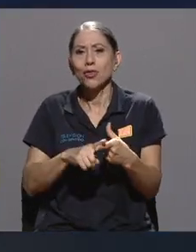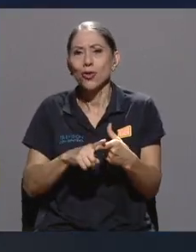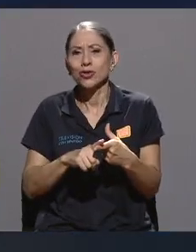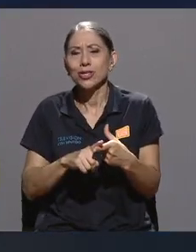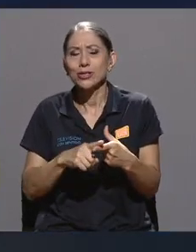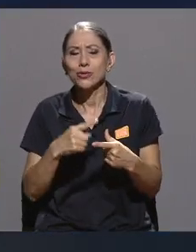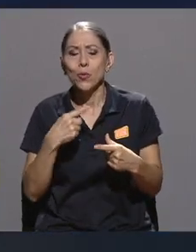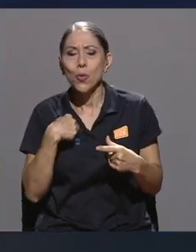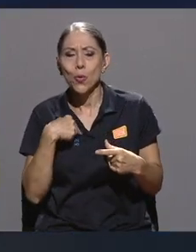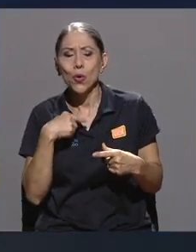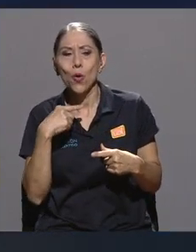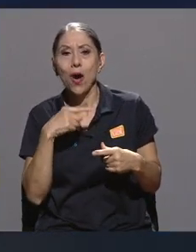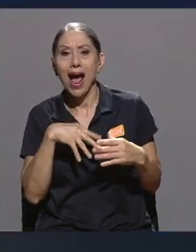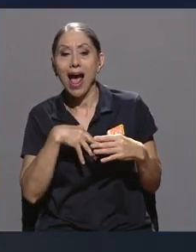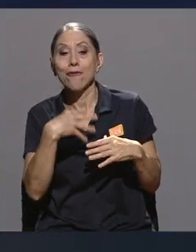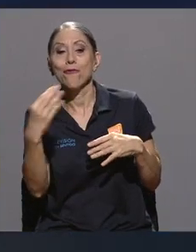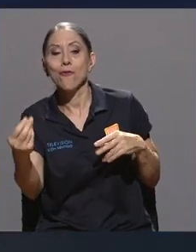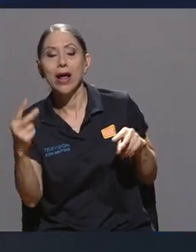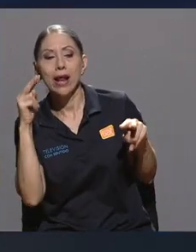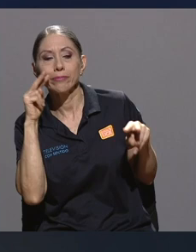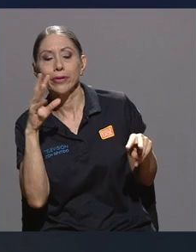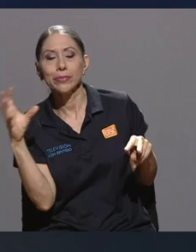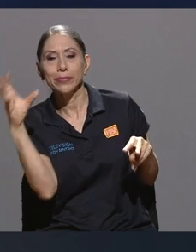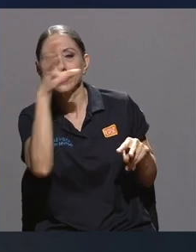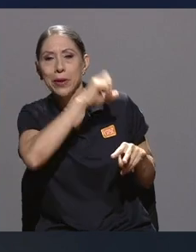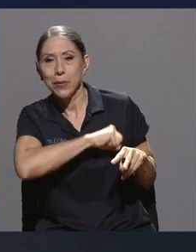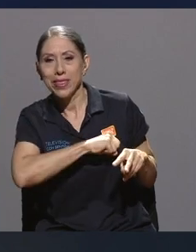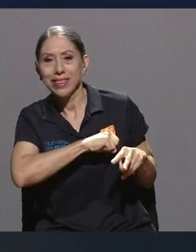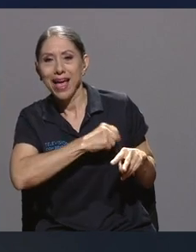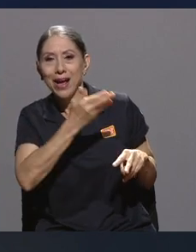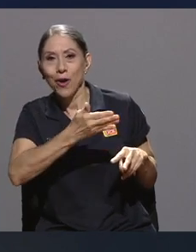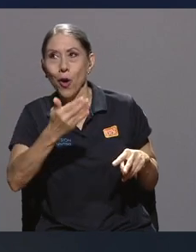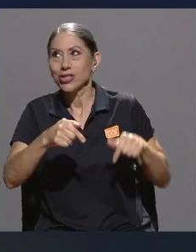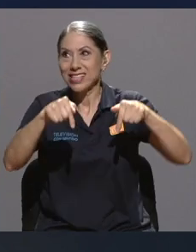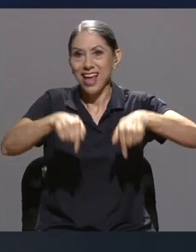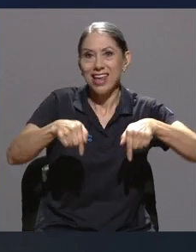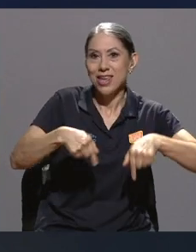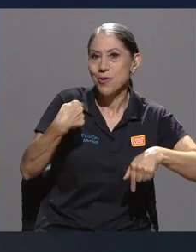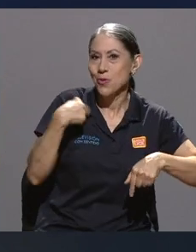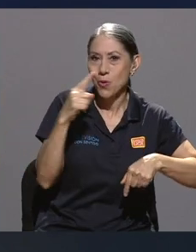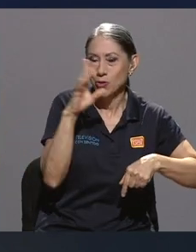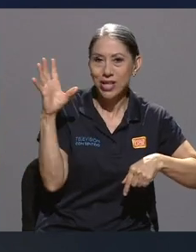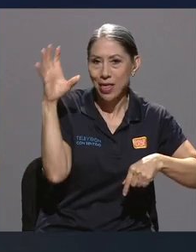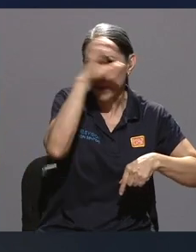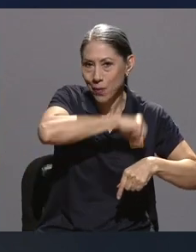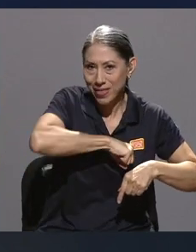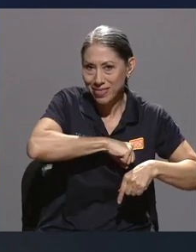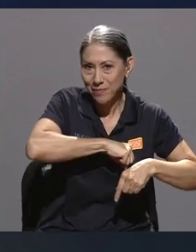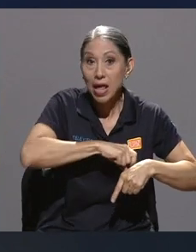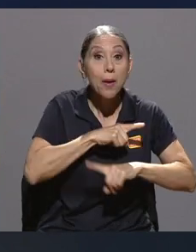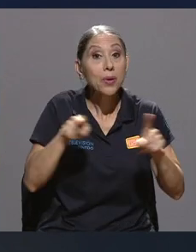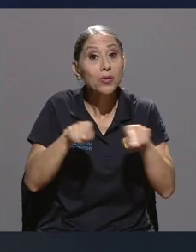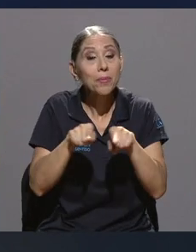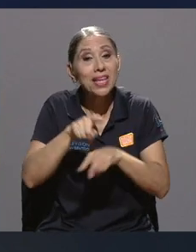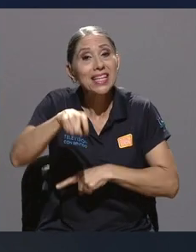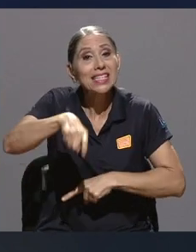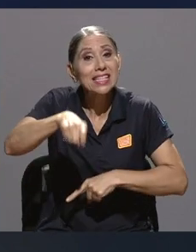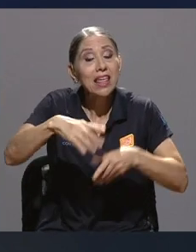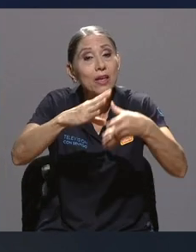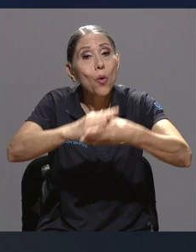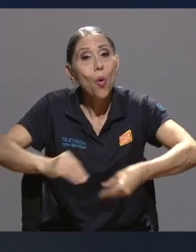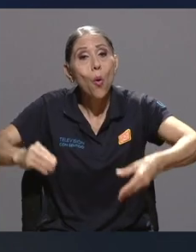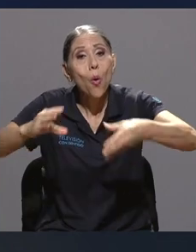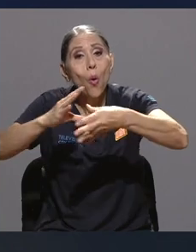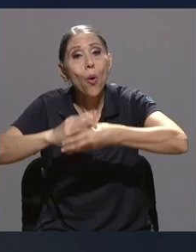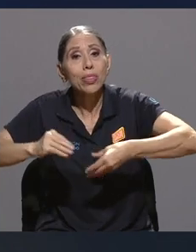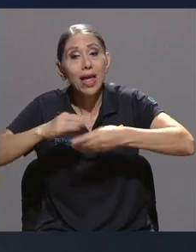no, ¿verdad? Pero creo que también es la necesidad, la necesidad de querer contar historias. Muchas veces también terminamos produciendo por